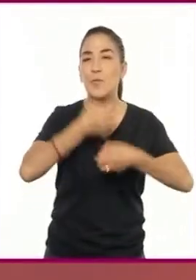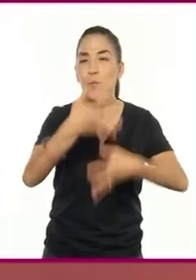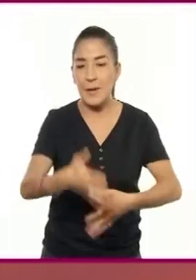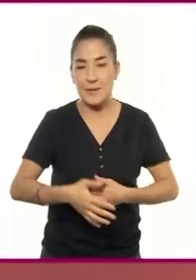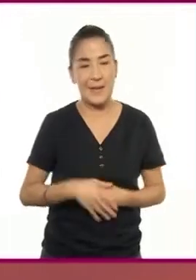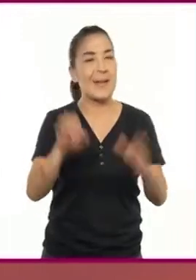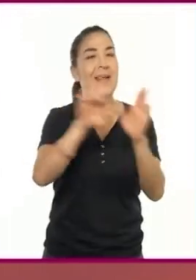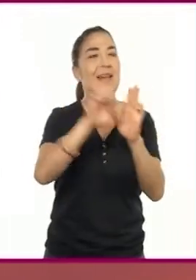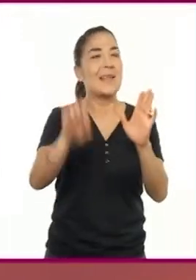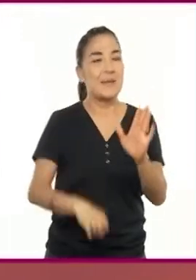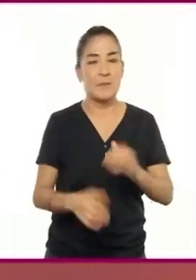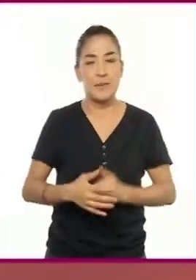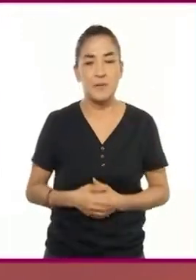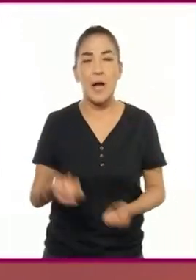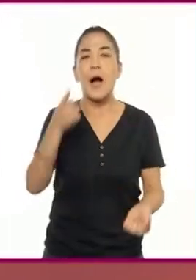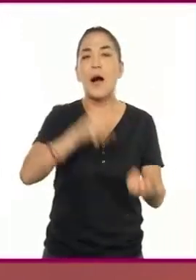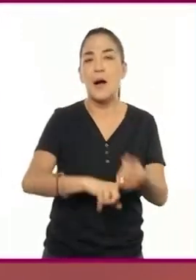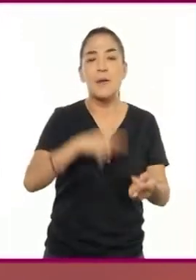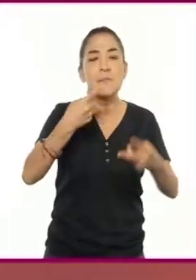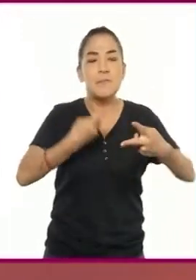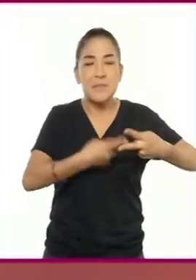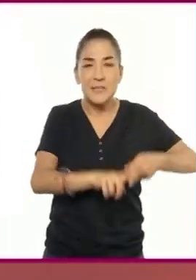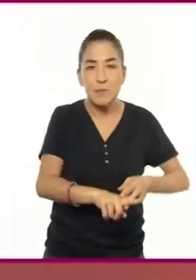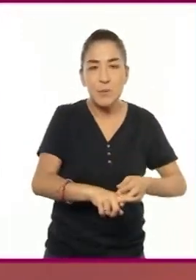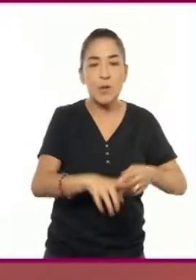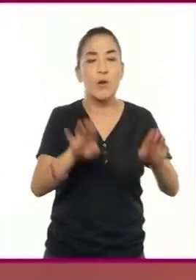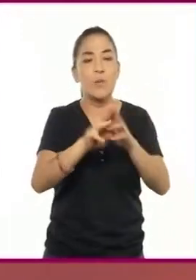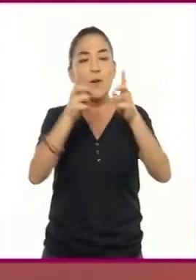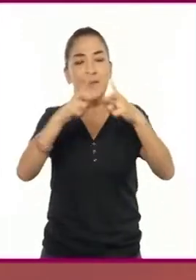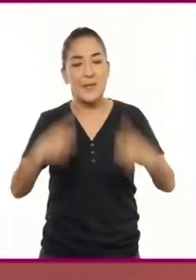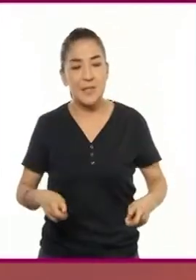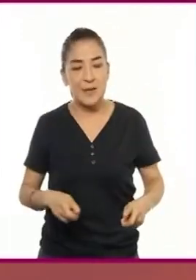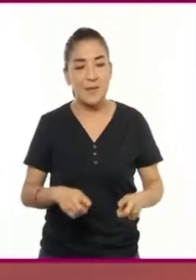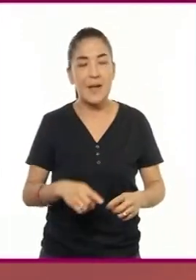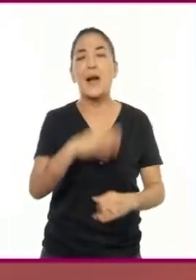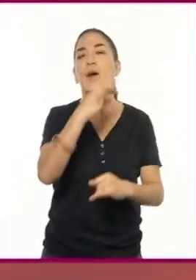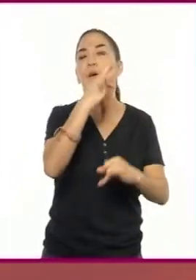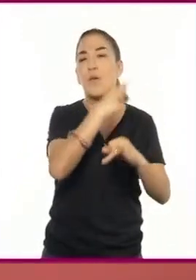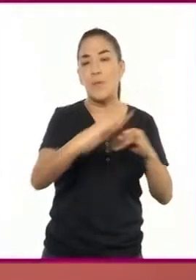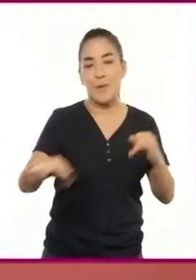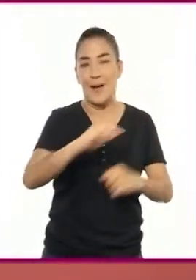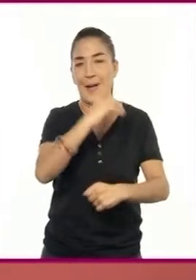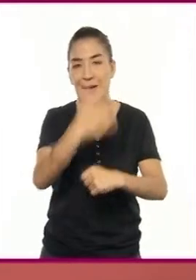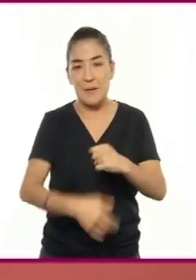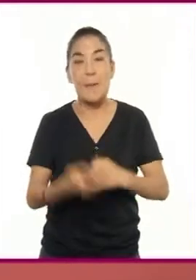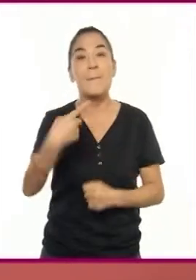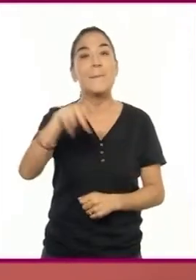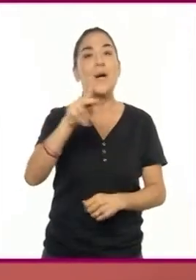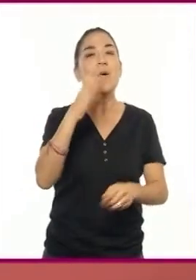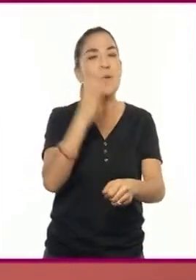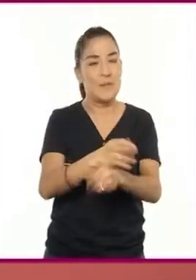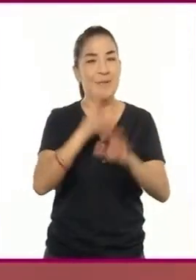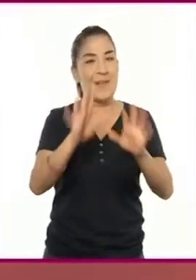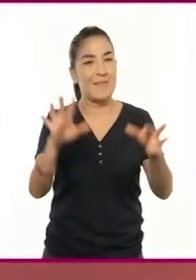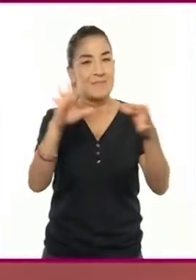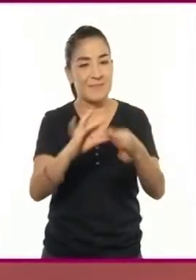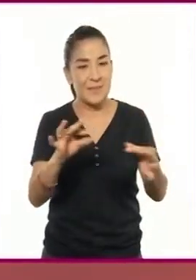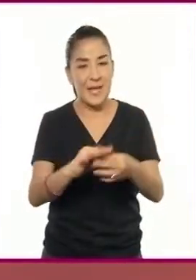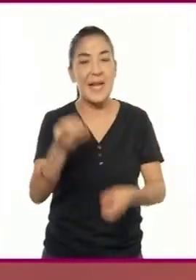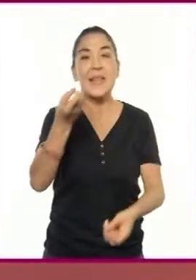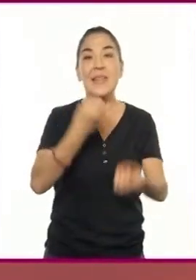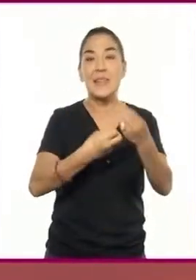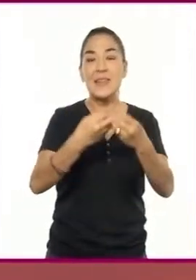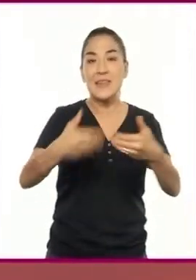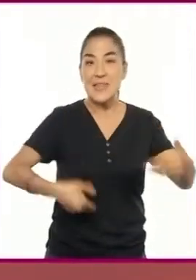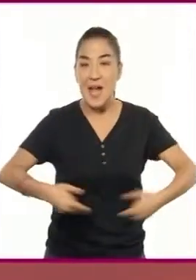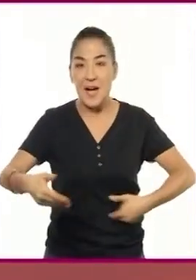Es decir, cuenta con un principio, un desarrollo y un desenlace. Pero, como ya lo mencionamos, en el teatro